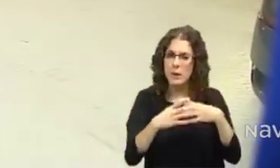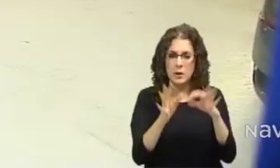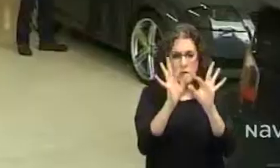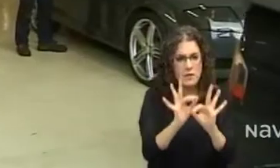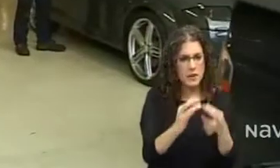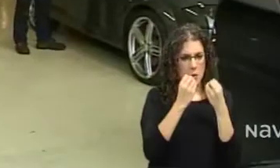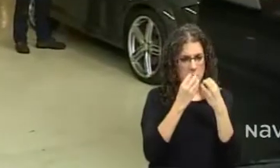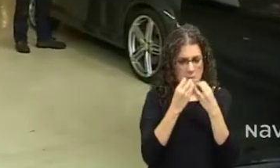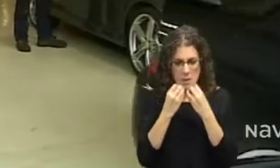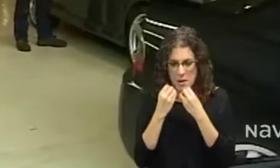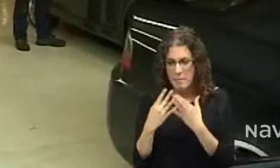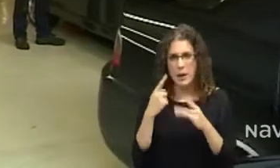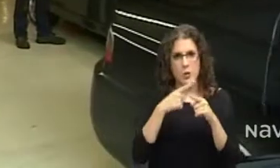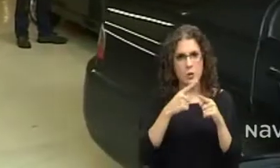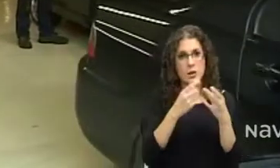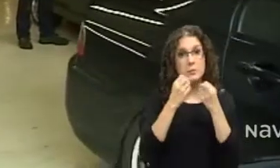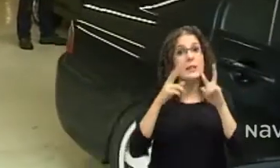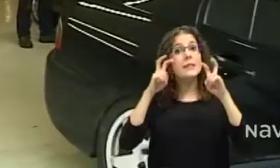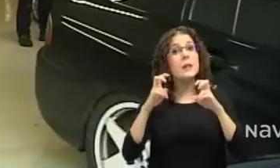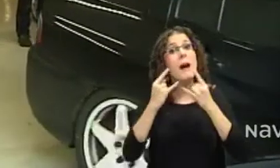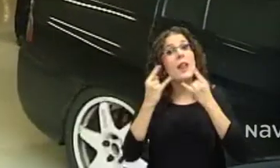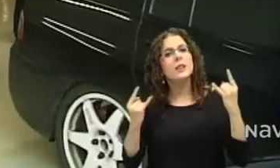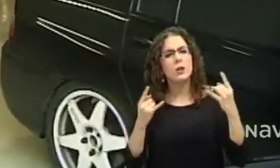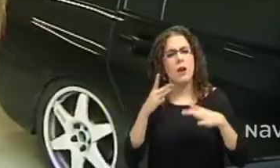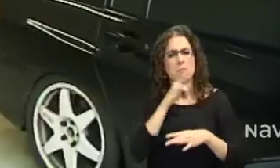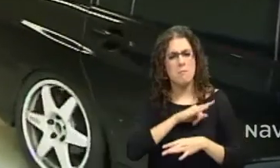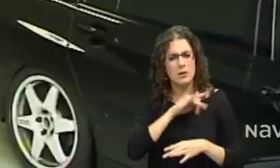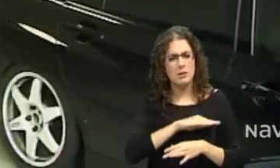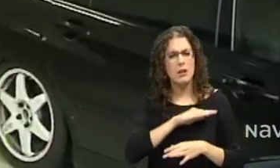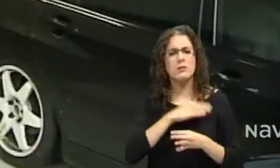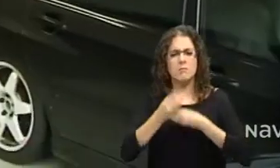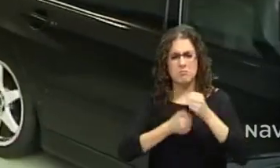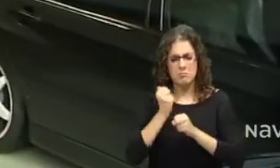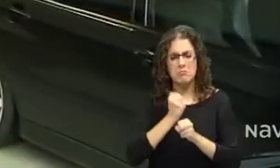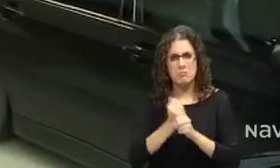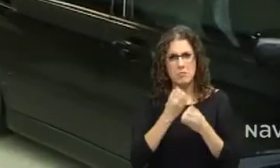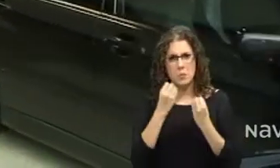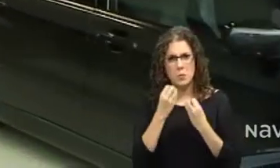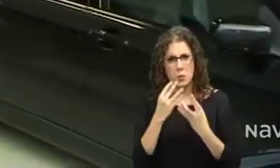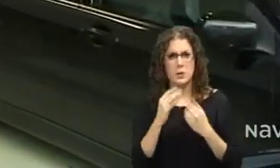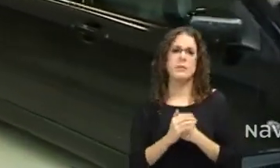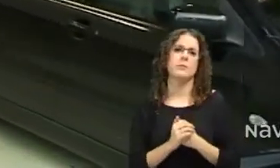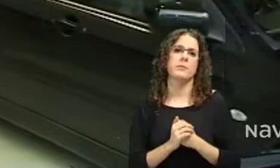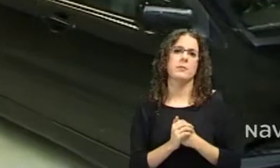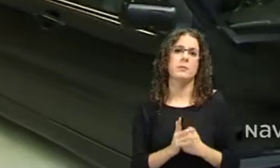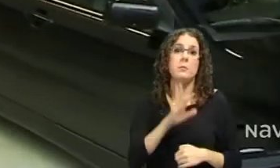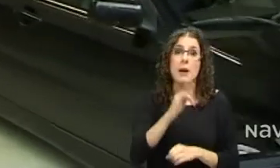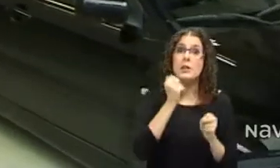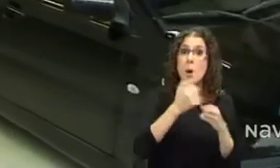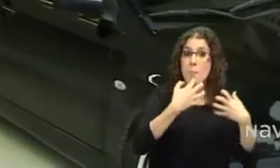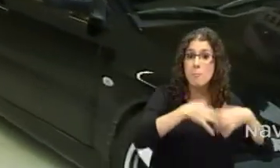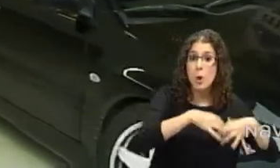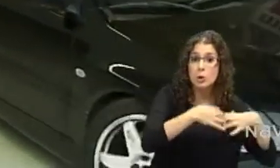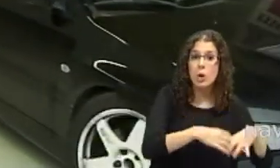electrónica. Hacemos bastante electrónica también, problemas de diagnosis y potenciaciones también de motor, tanto electrónicas como